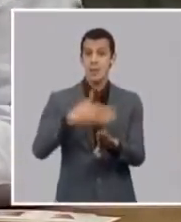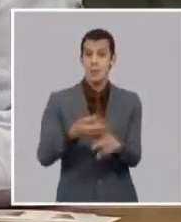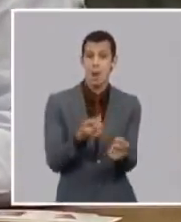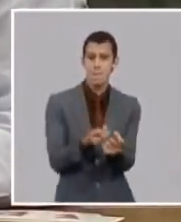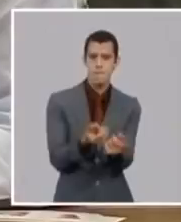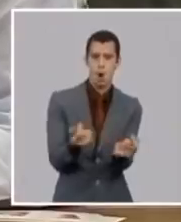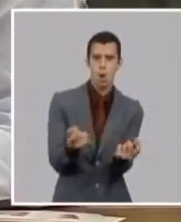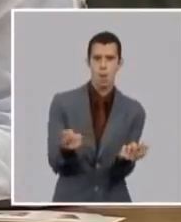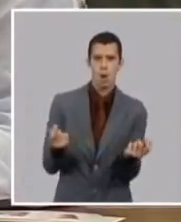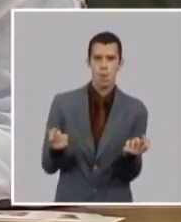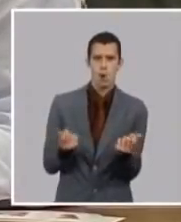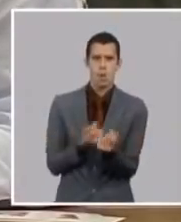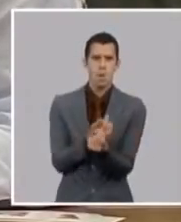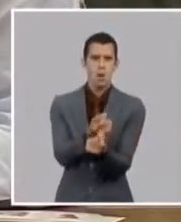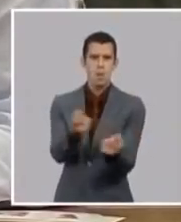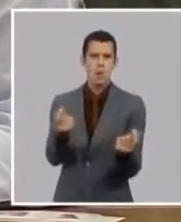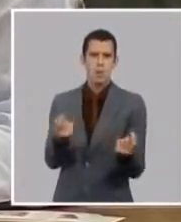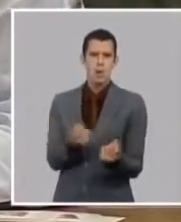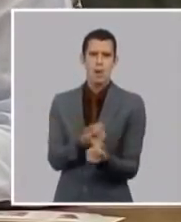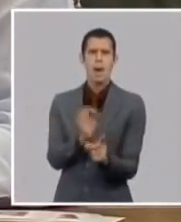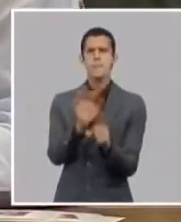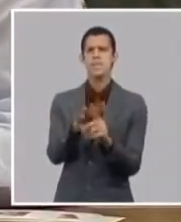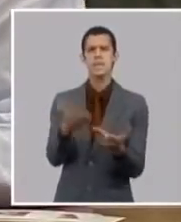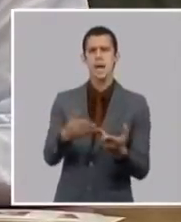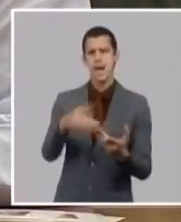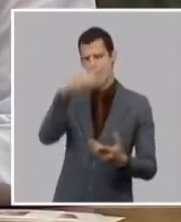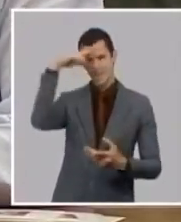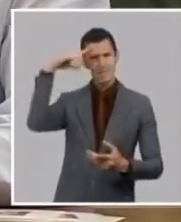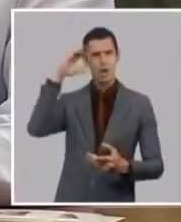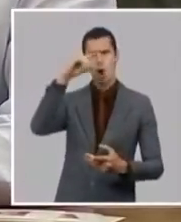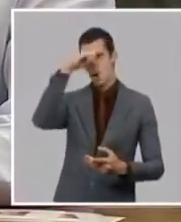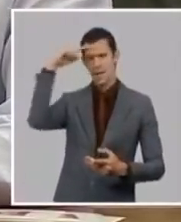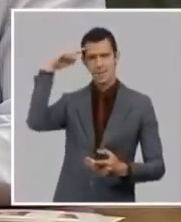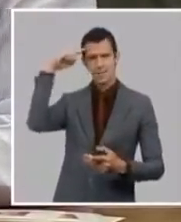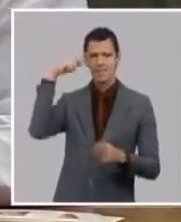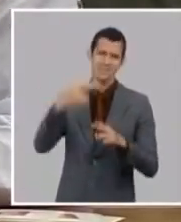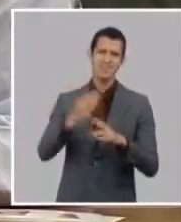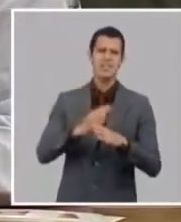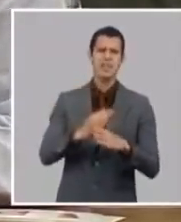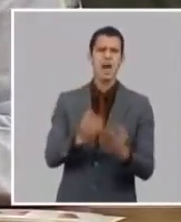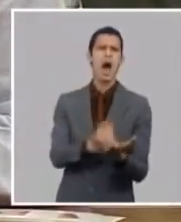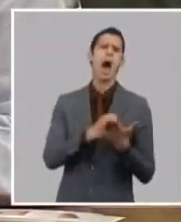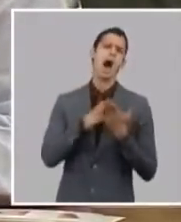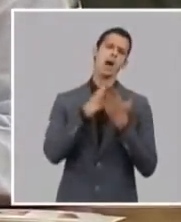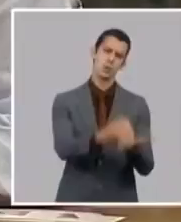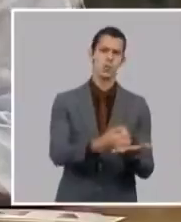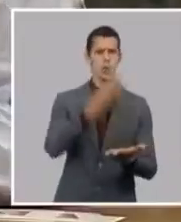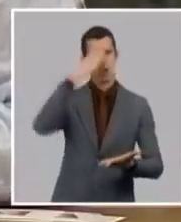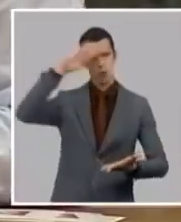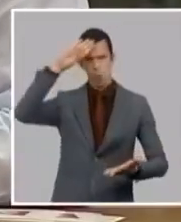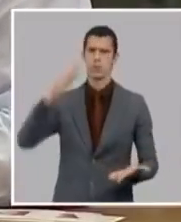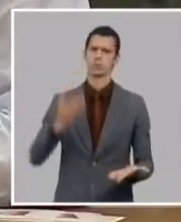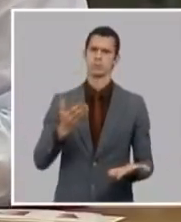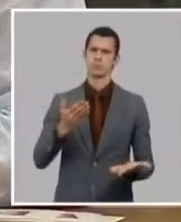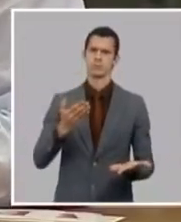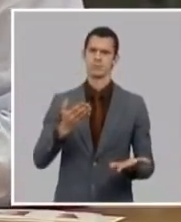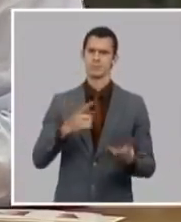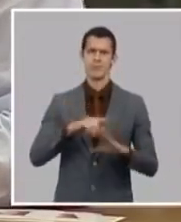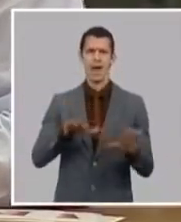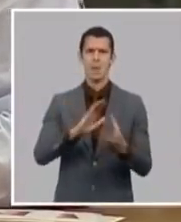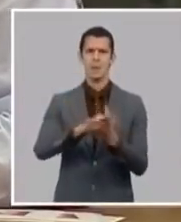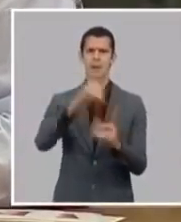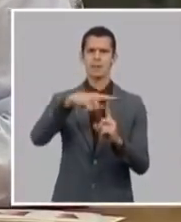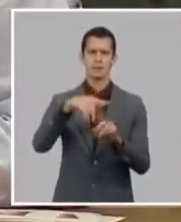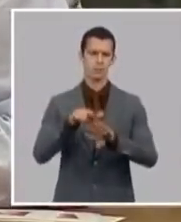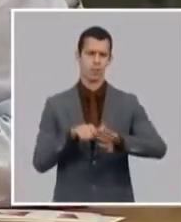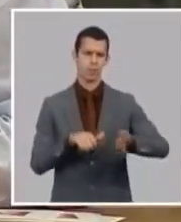para provocar entonces manifestaciones para provocar choque entre fuerzas y para buscar que el país se desestabilice